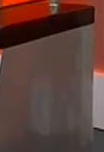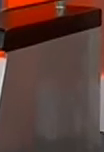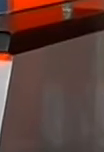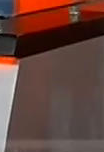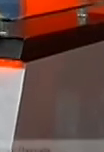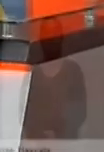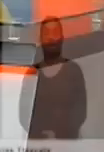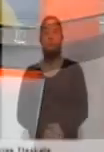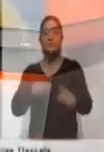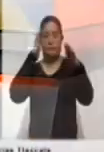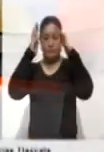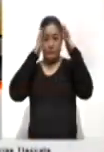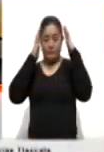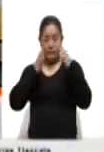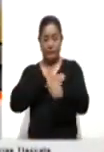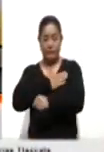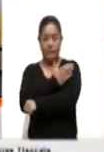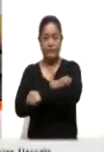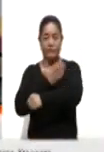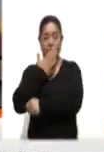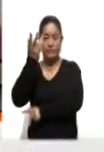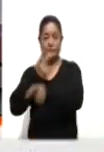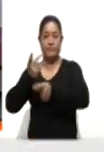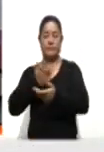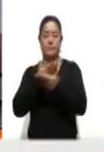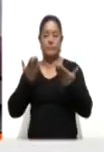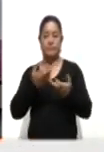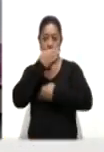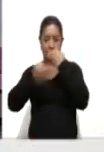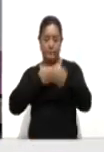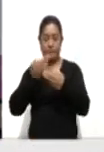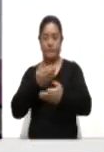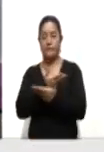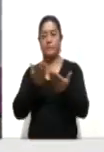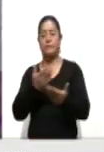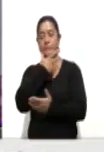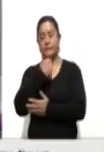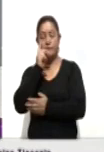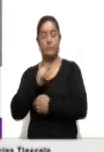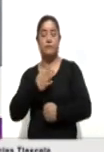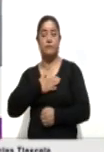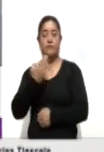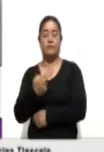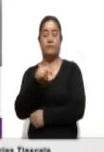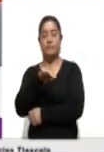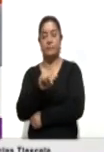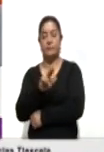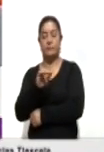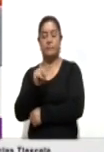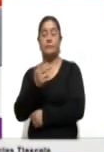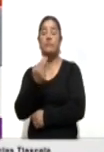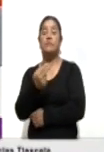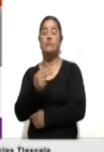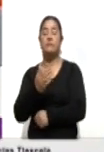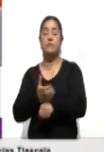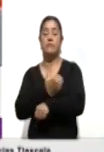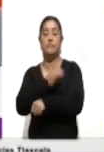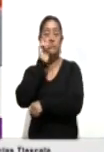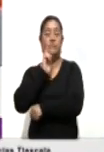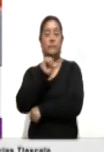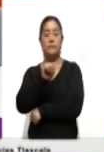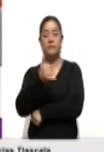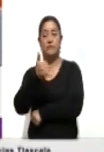Hola, ¿qué tal? Muy buenas tardes. Bienvenidas y bienvenidos a esta la segunda emisión de Ahora Noticias. Yo soy Marian Gómez y a nombre de mi compañera